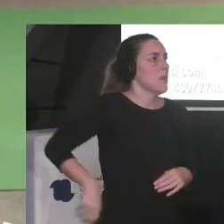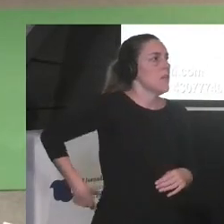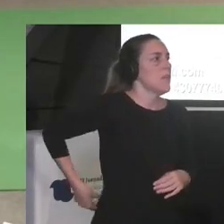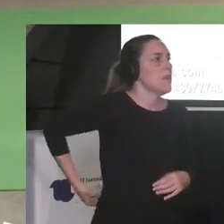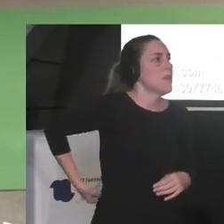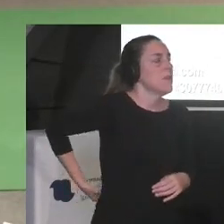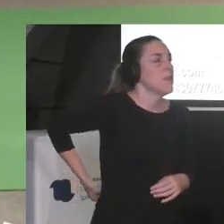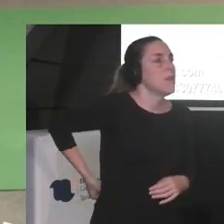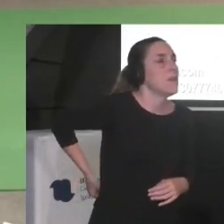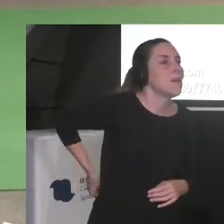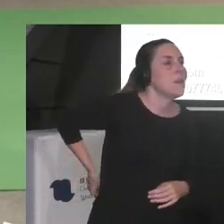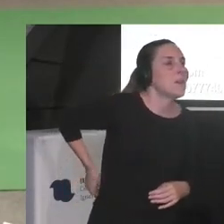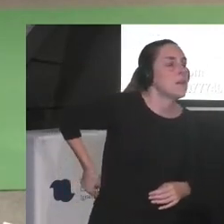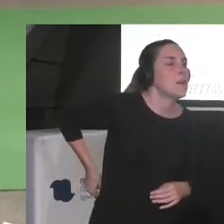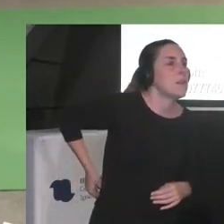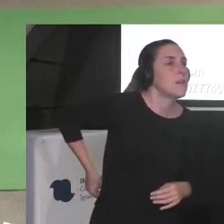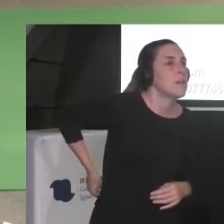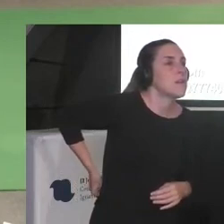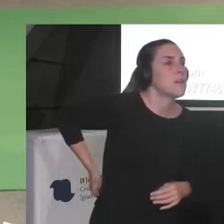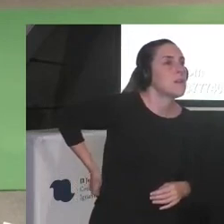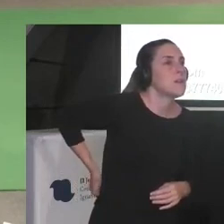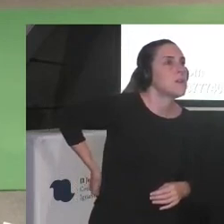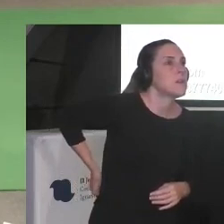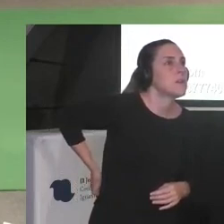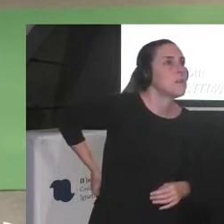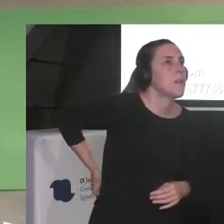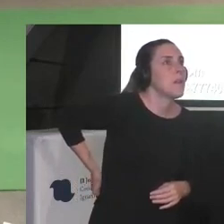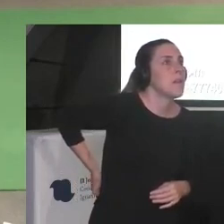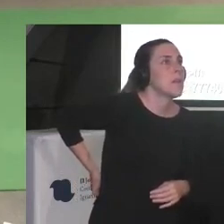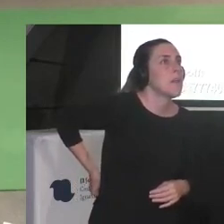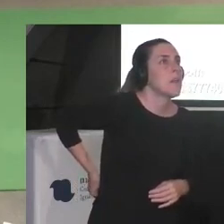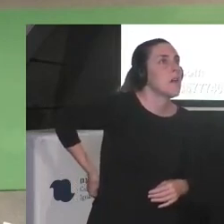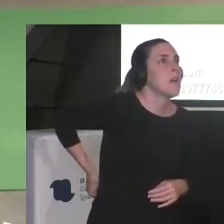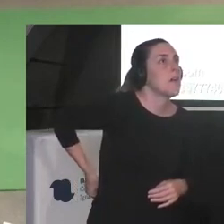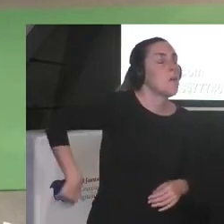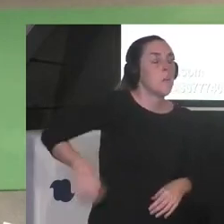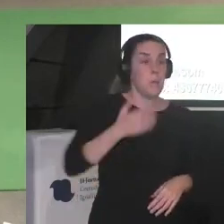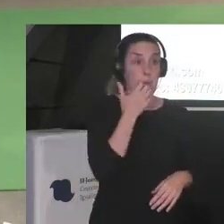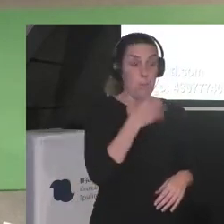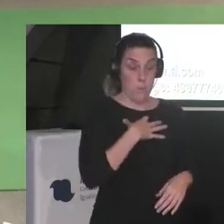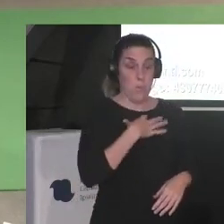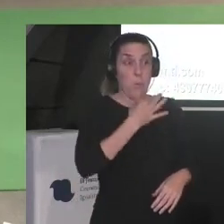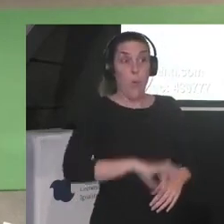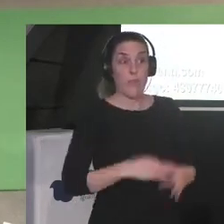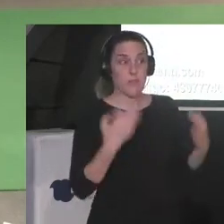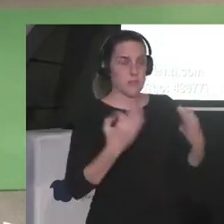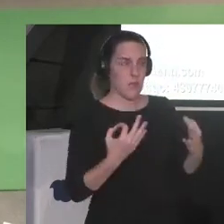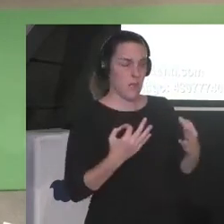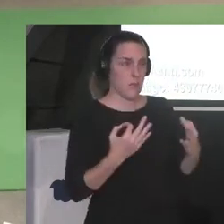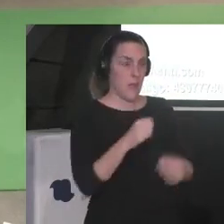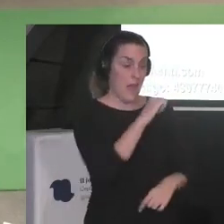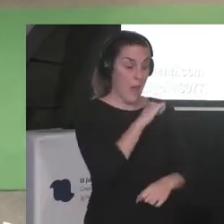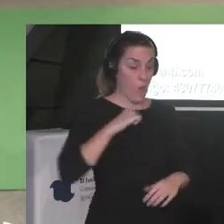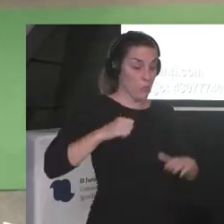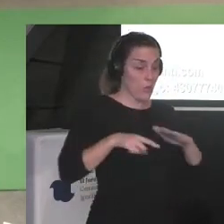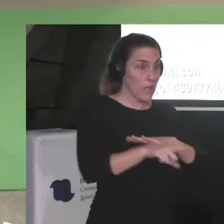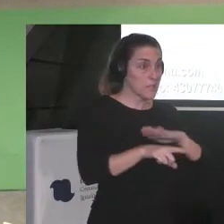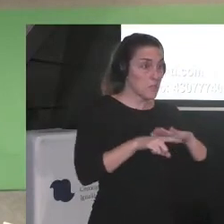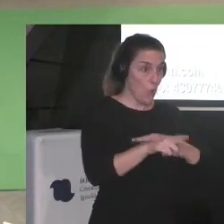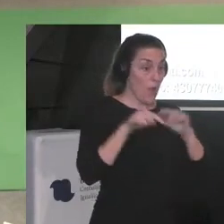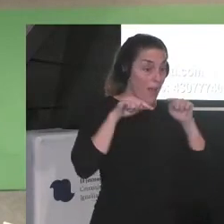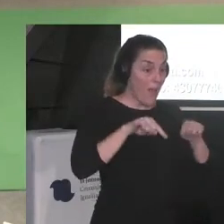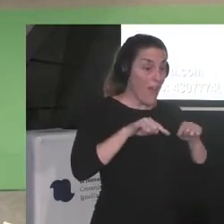lo único que se puede y yo siento es como generar ¿no? desde la auto la autogestión ¿no?